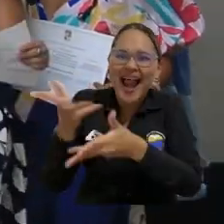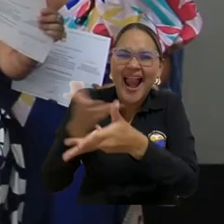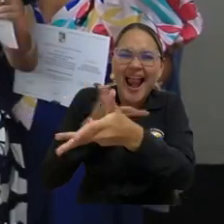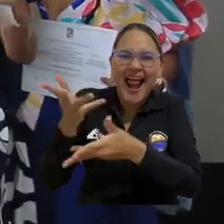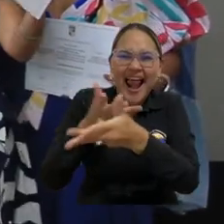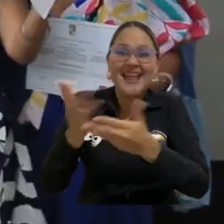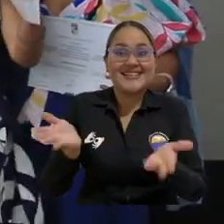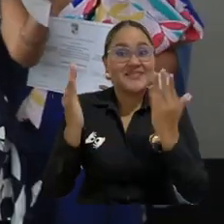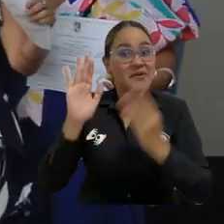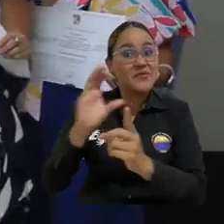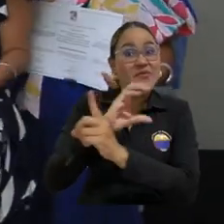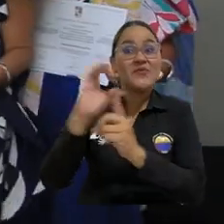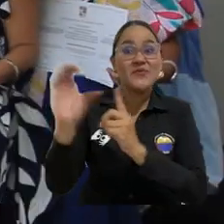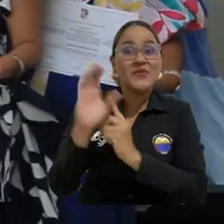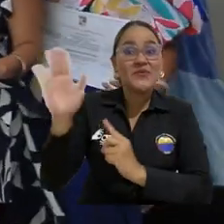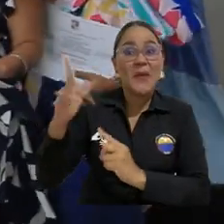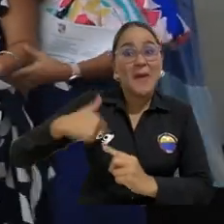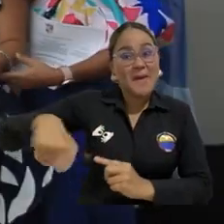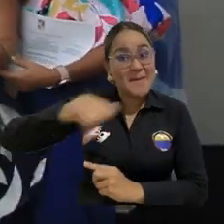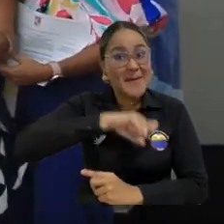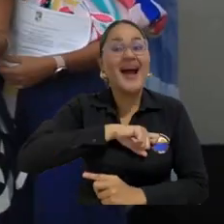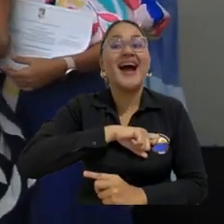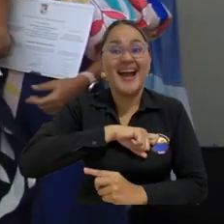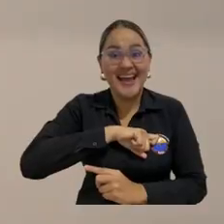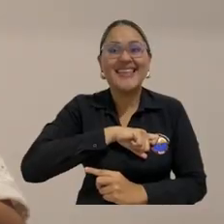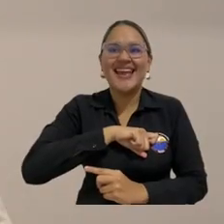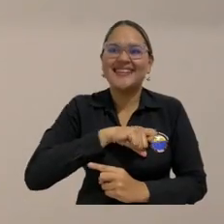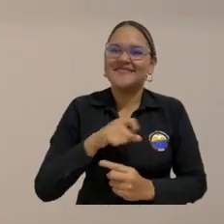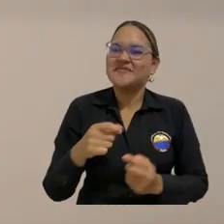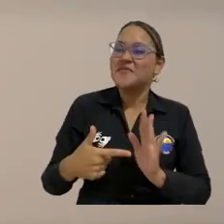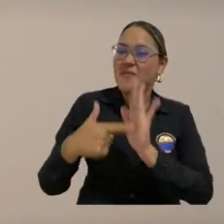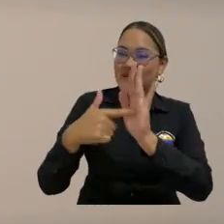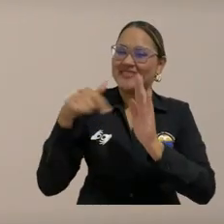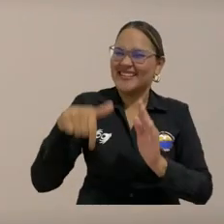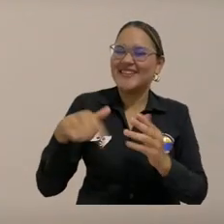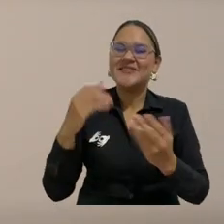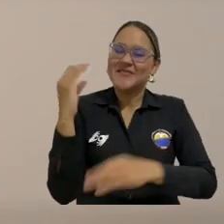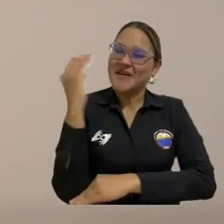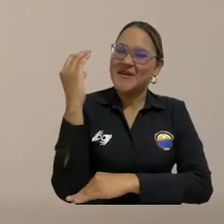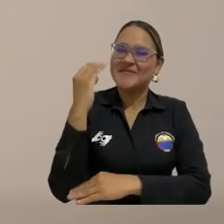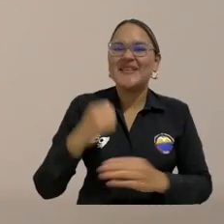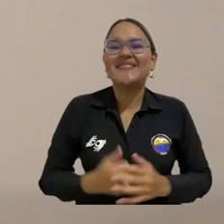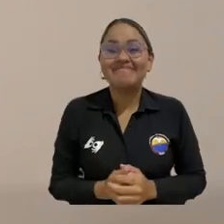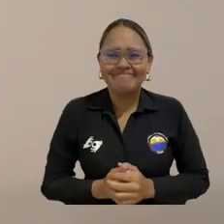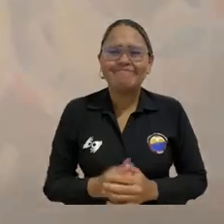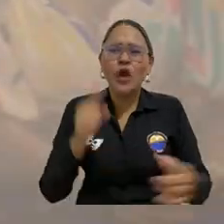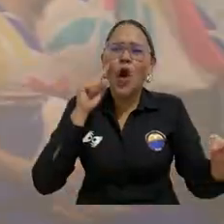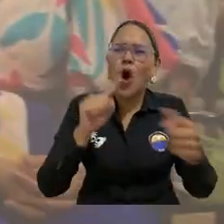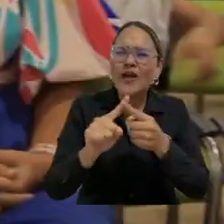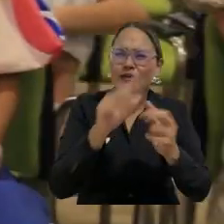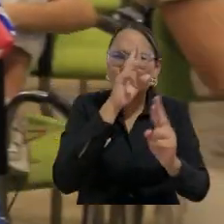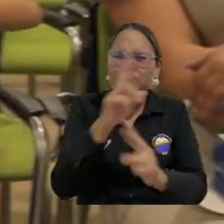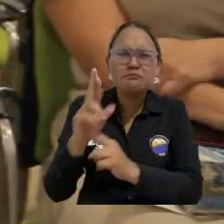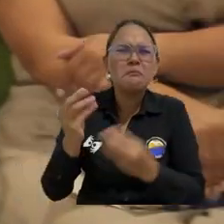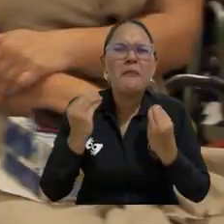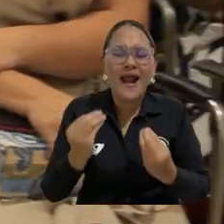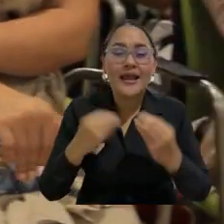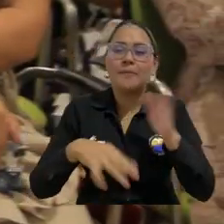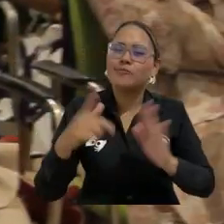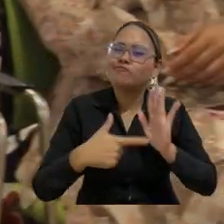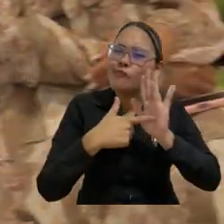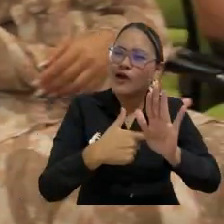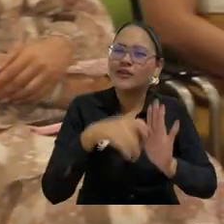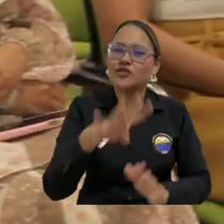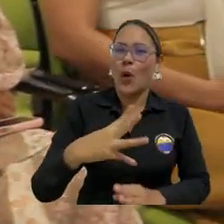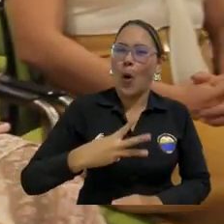aprendemos aquí, y mostrarlo en la cultura española, traerla aquí a nuestra cultura aquí en Colombia. El propósito de